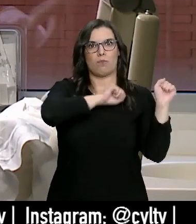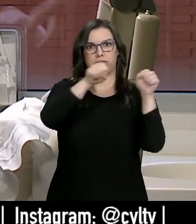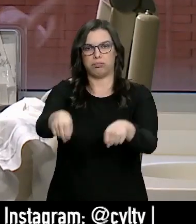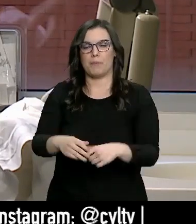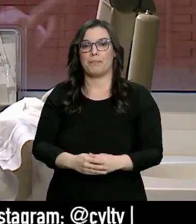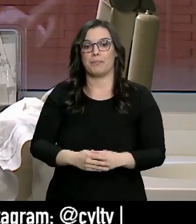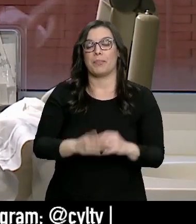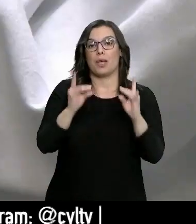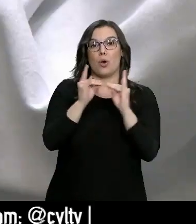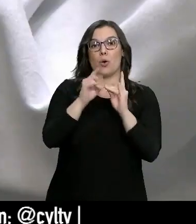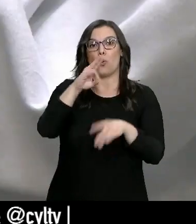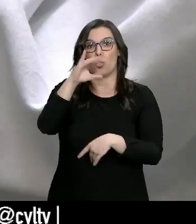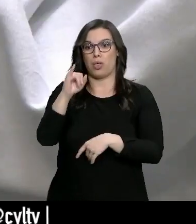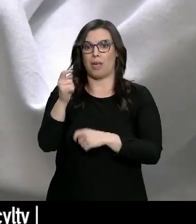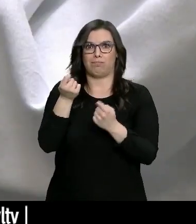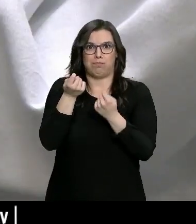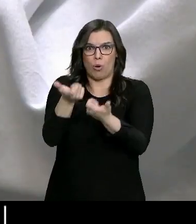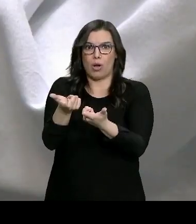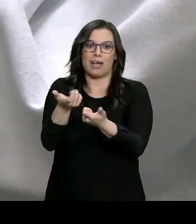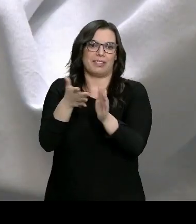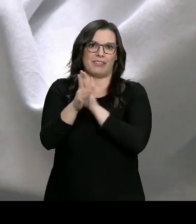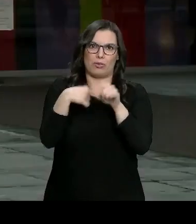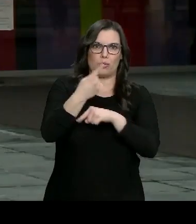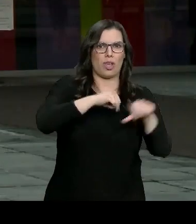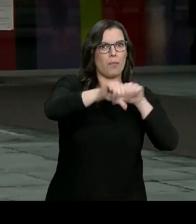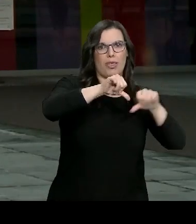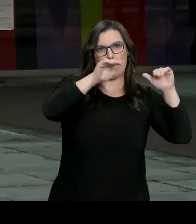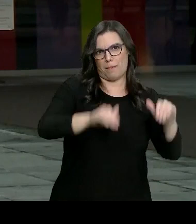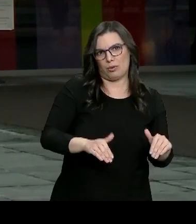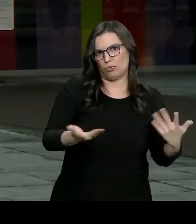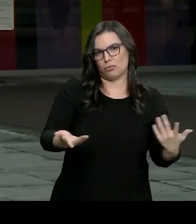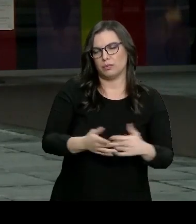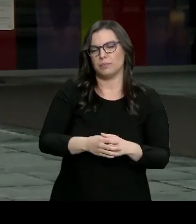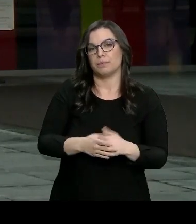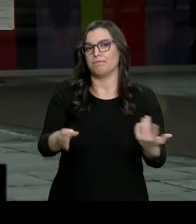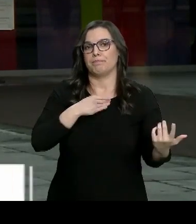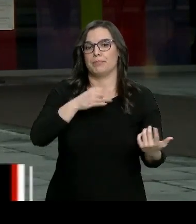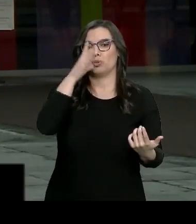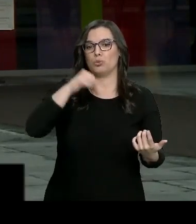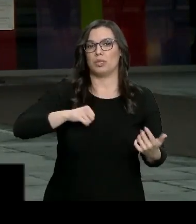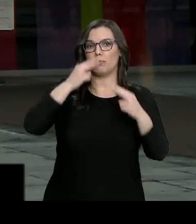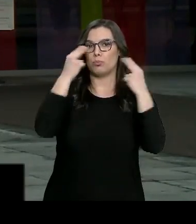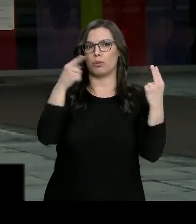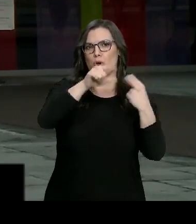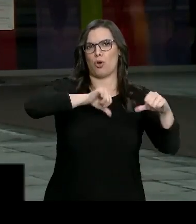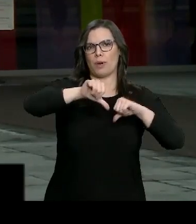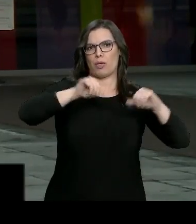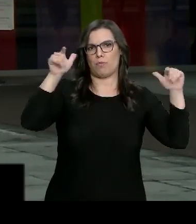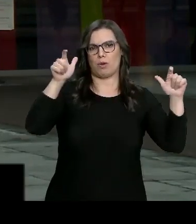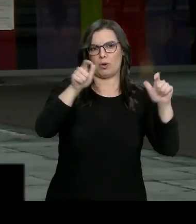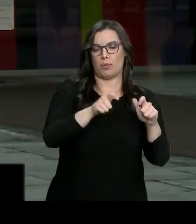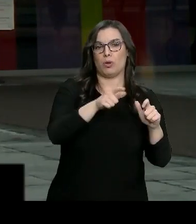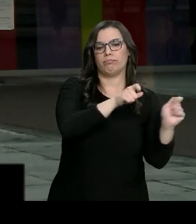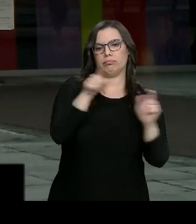La falta de camas UCI implica que se realicen menos operaciones. Desgraciadamente en los hospitales públicos cada vez menos, y las estamos